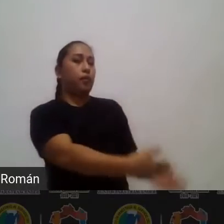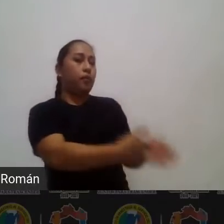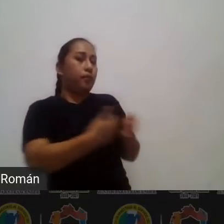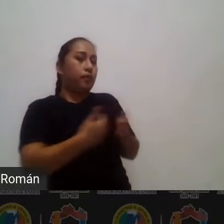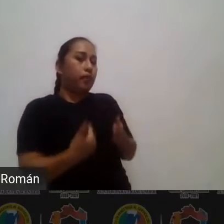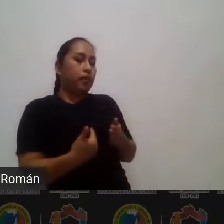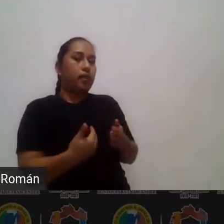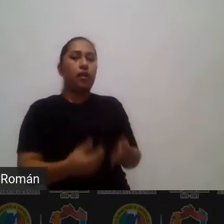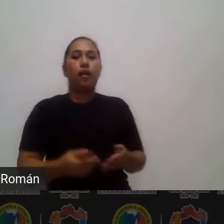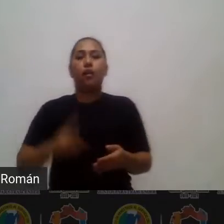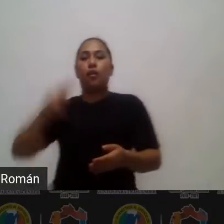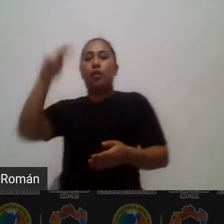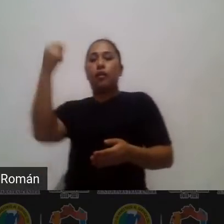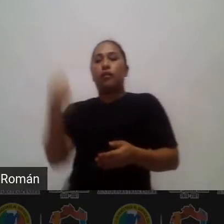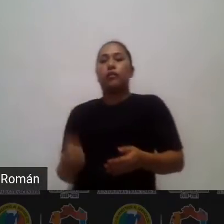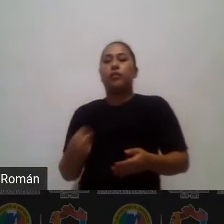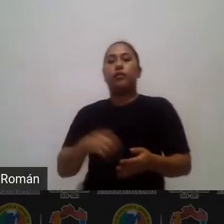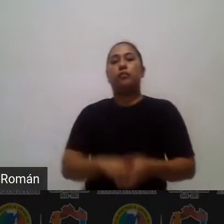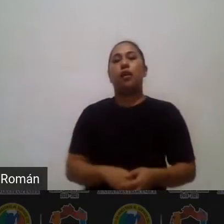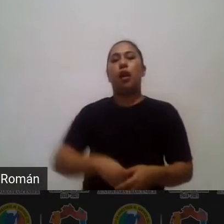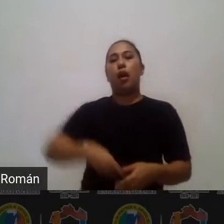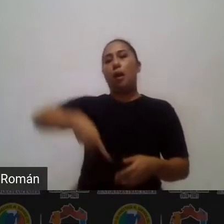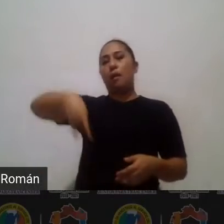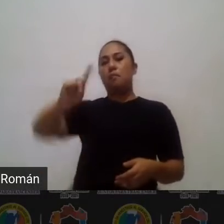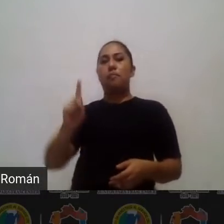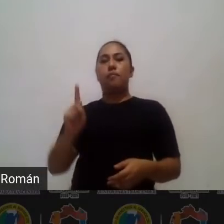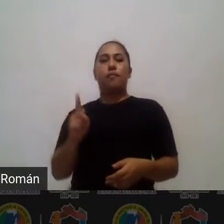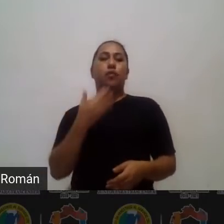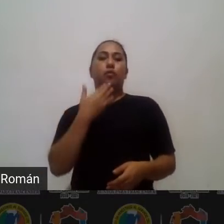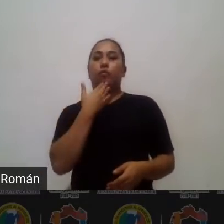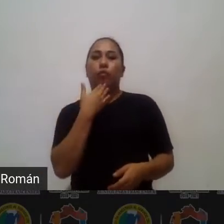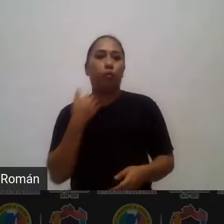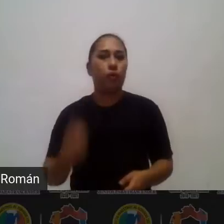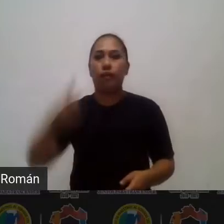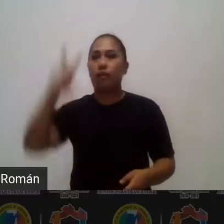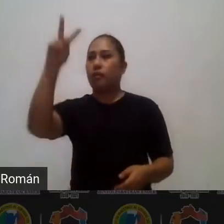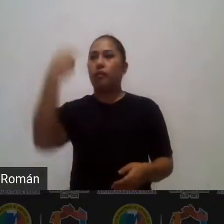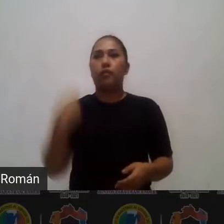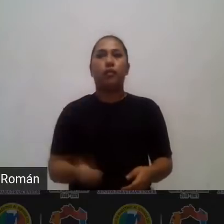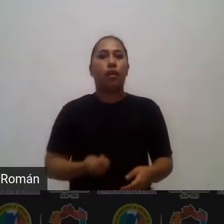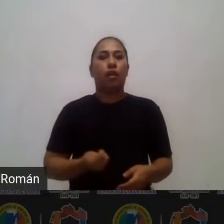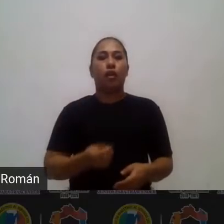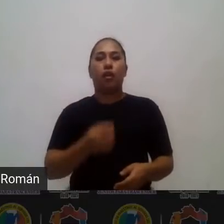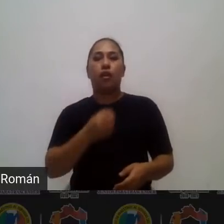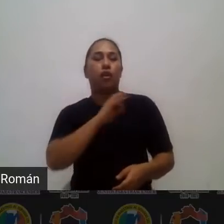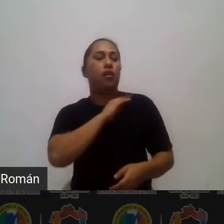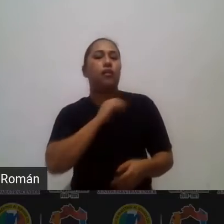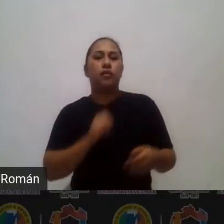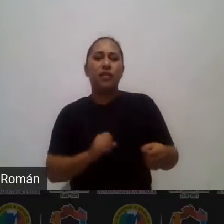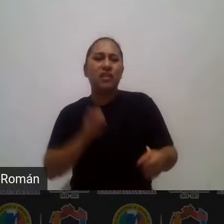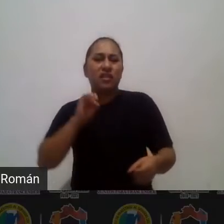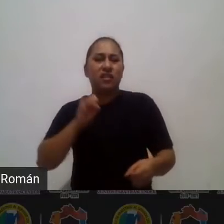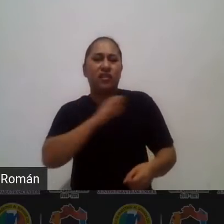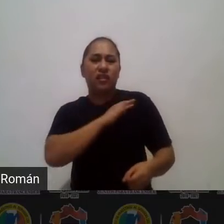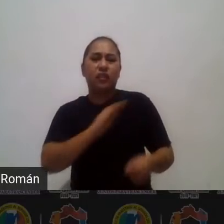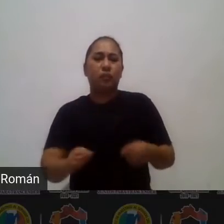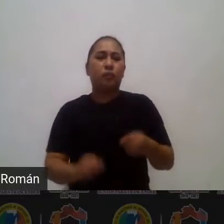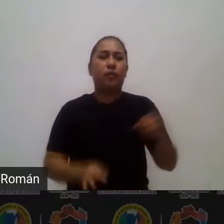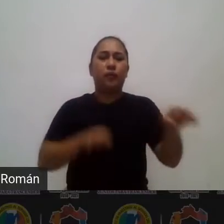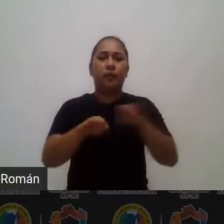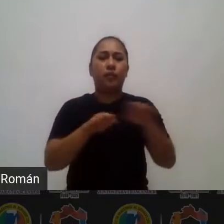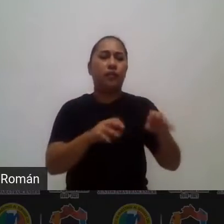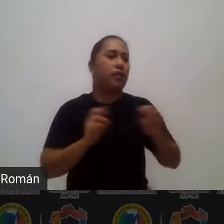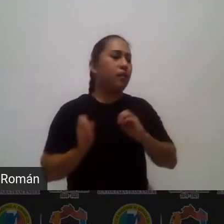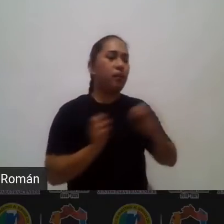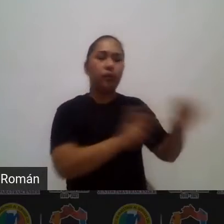impide trabajar el aprendizaje basado en fenómenos eso es muy importante saber la tecnología juega un papel importante es